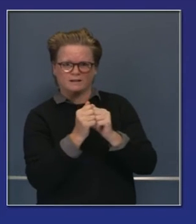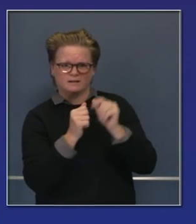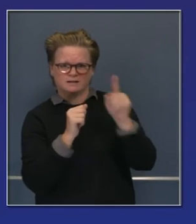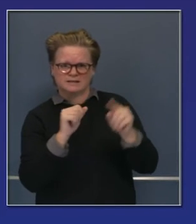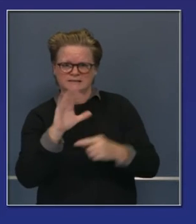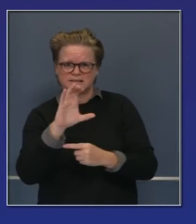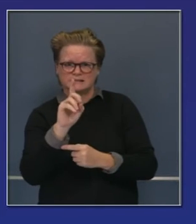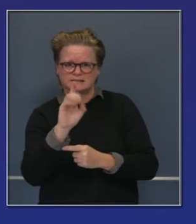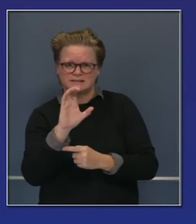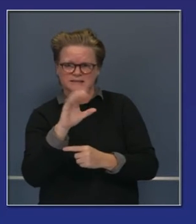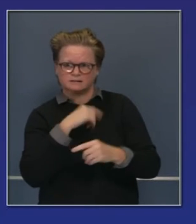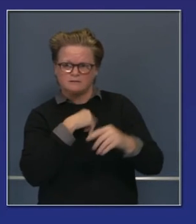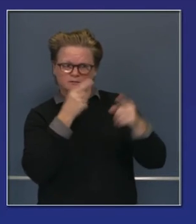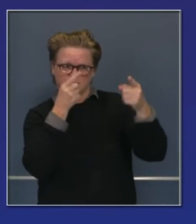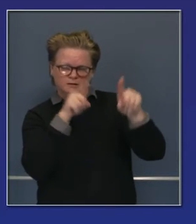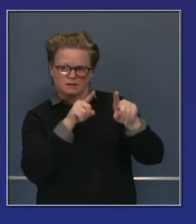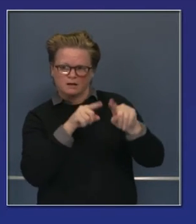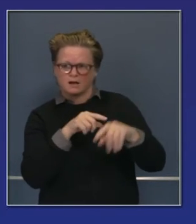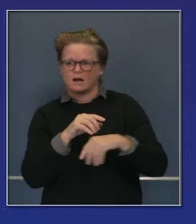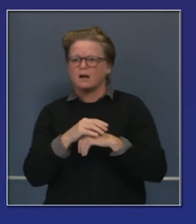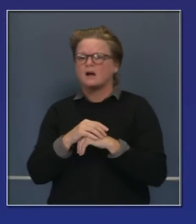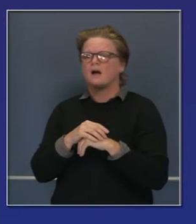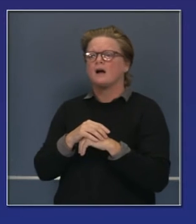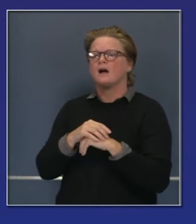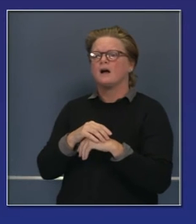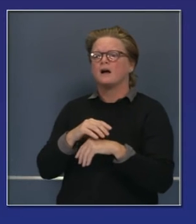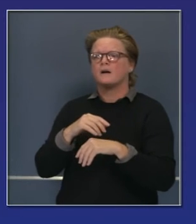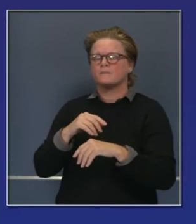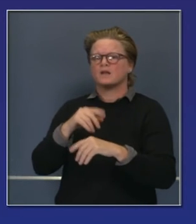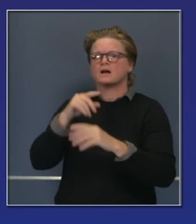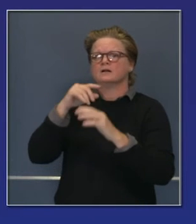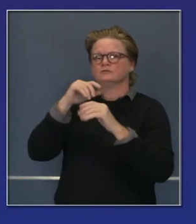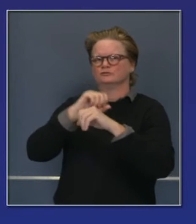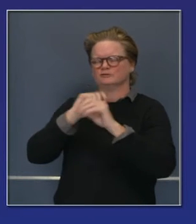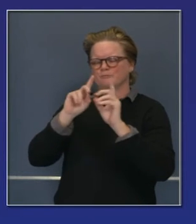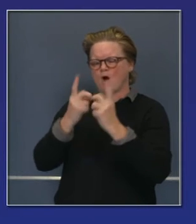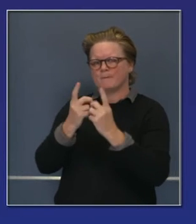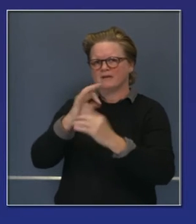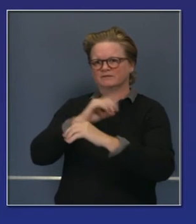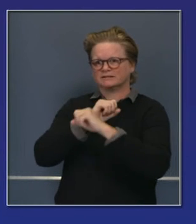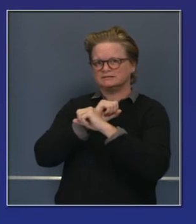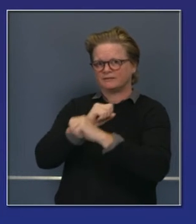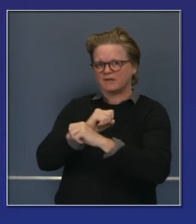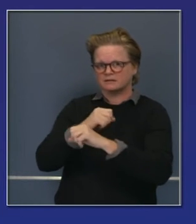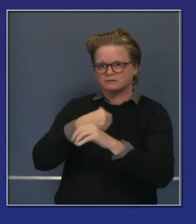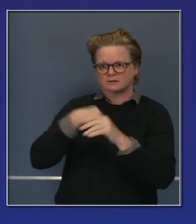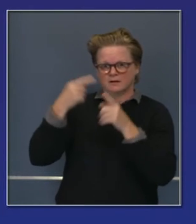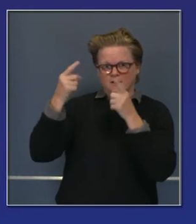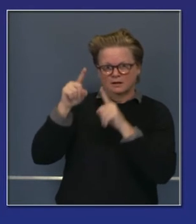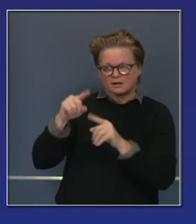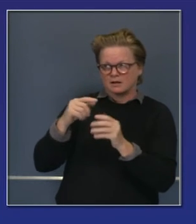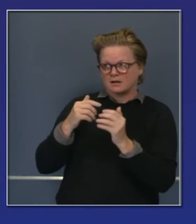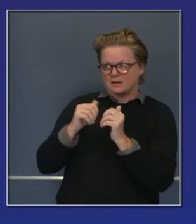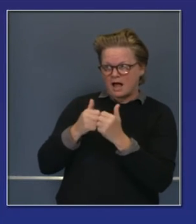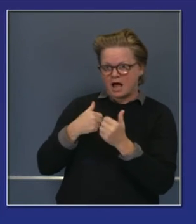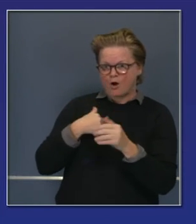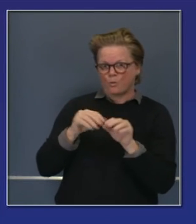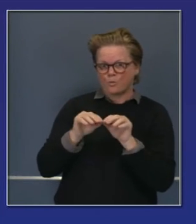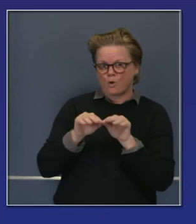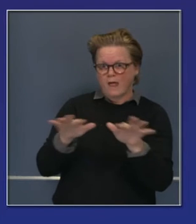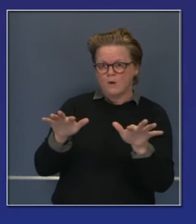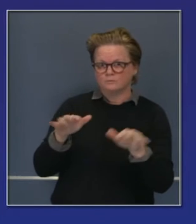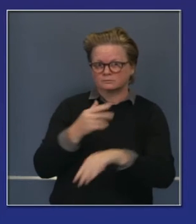y la ODD. ODD también es parte de esta red de distribución y